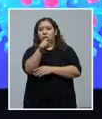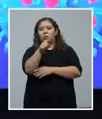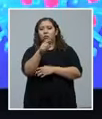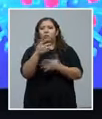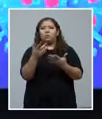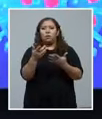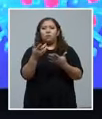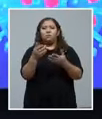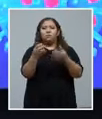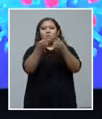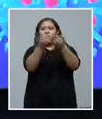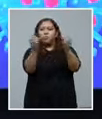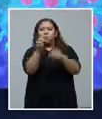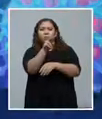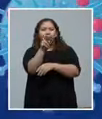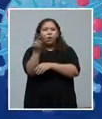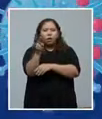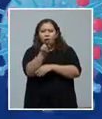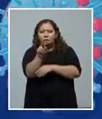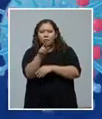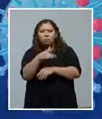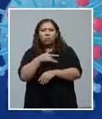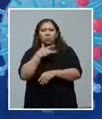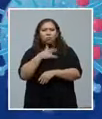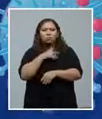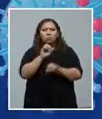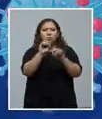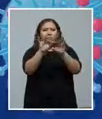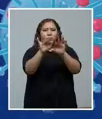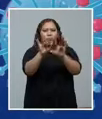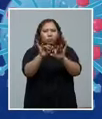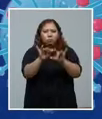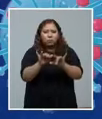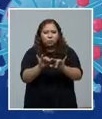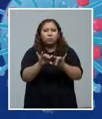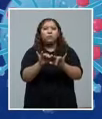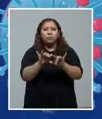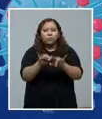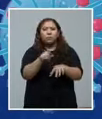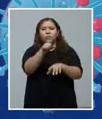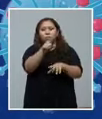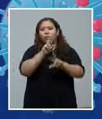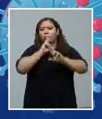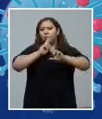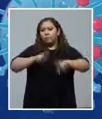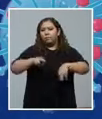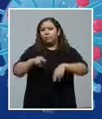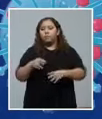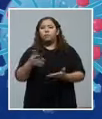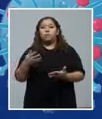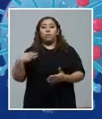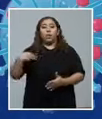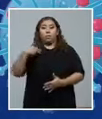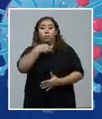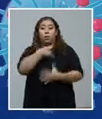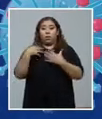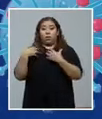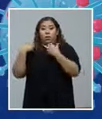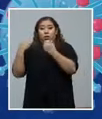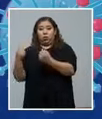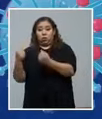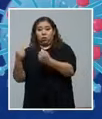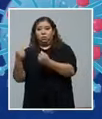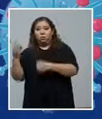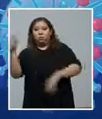encontrar cómo puede poner los síntomas y demás datos que ahí va a encontrar para que pueda un equipo de profesionales